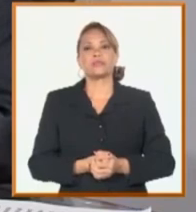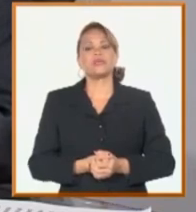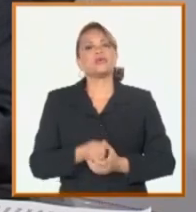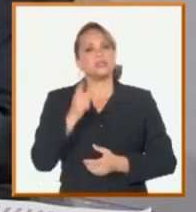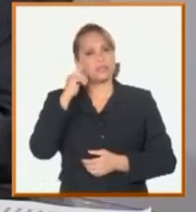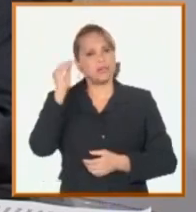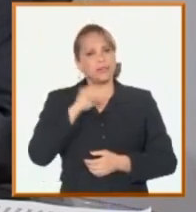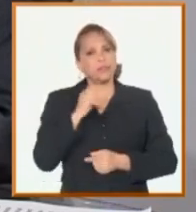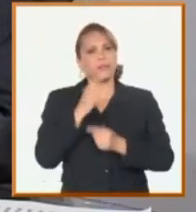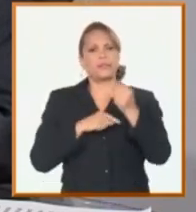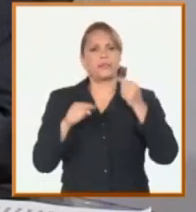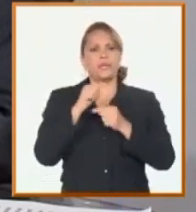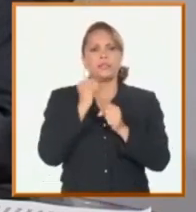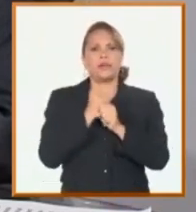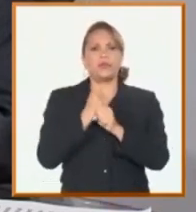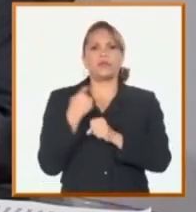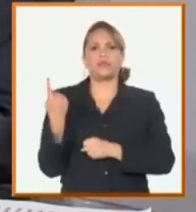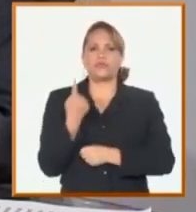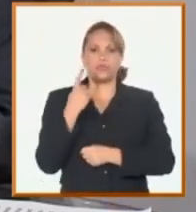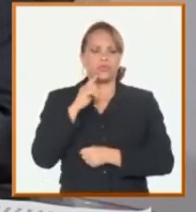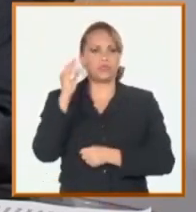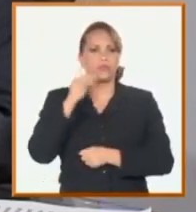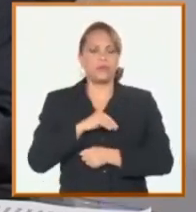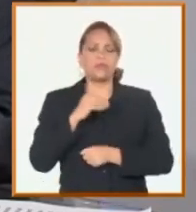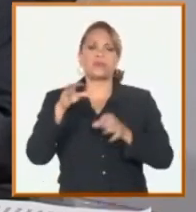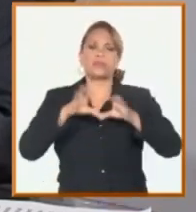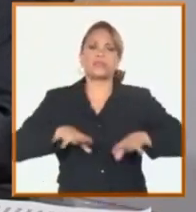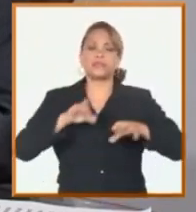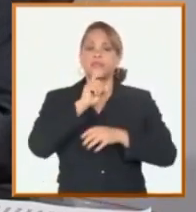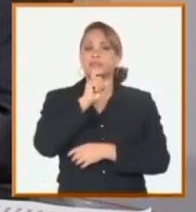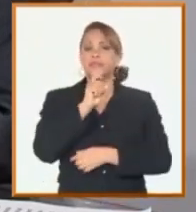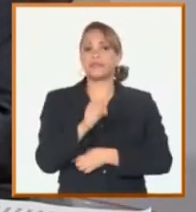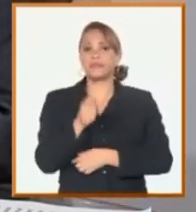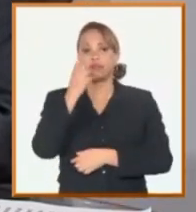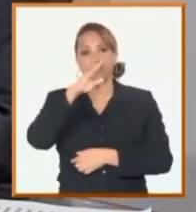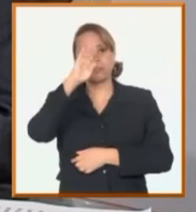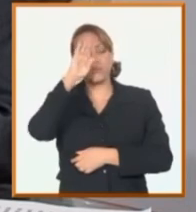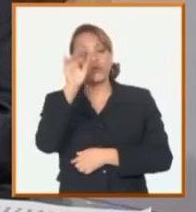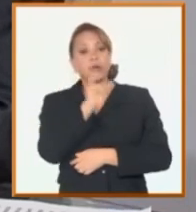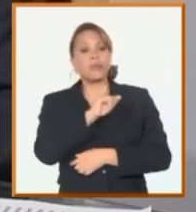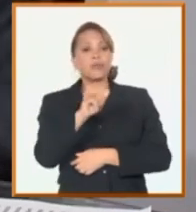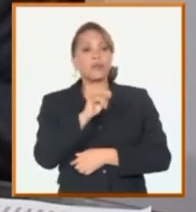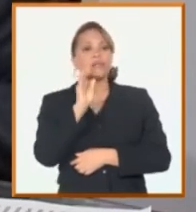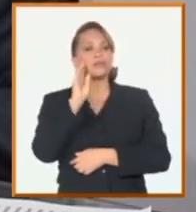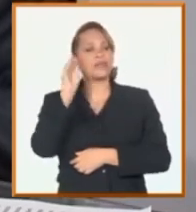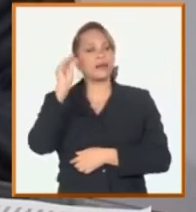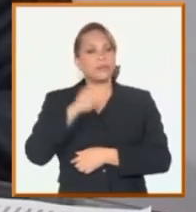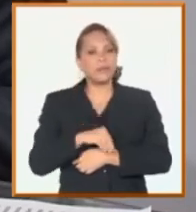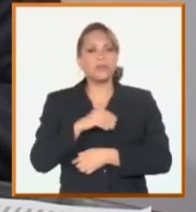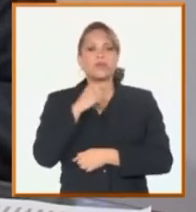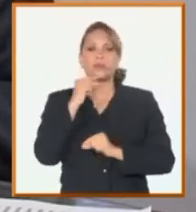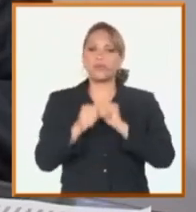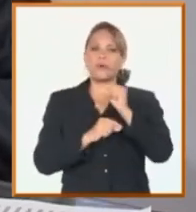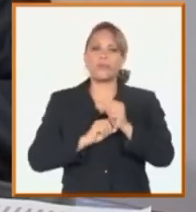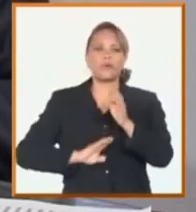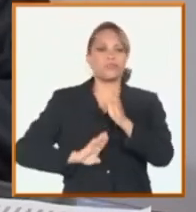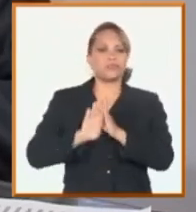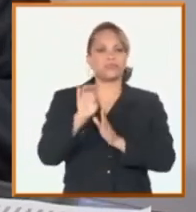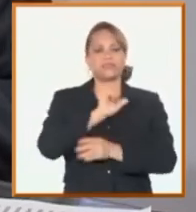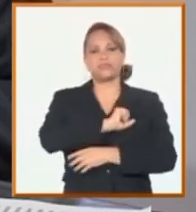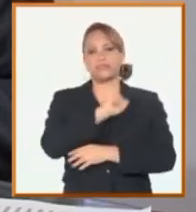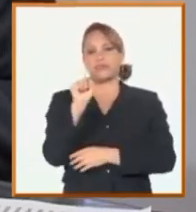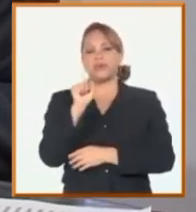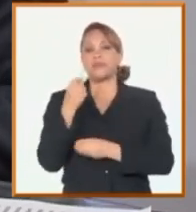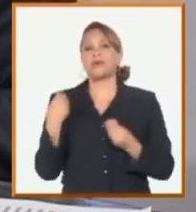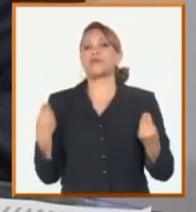prioridades de nuestro trabajo, no hay duda que estamos viviendo momentos complejos, pero también estamos convencidos que de esto salimos con unidad, con